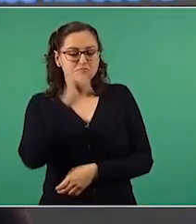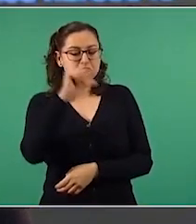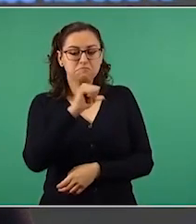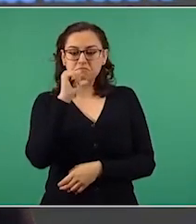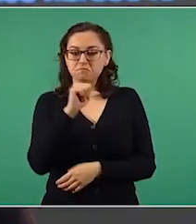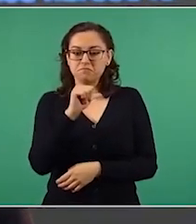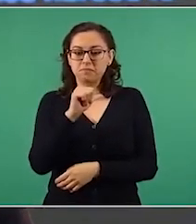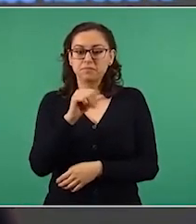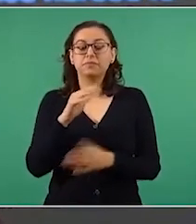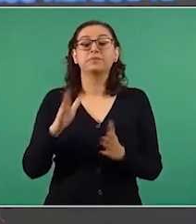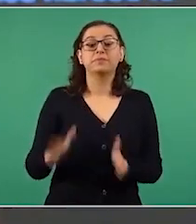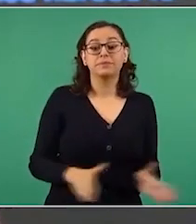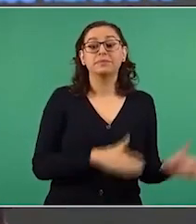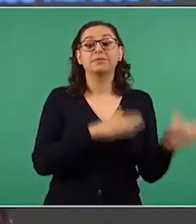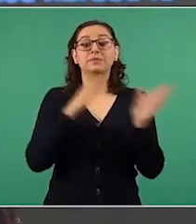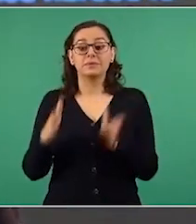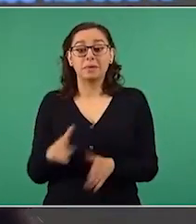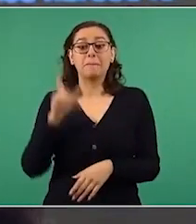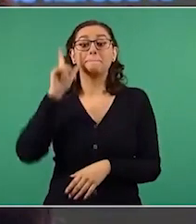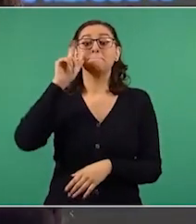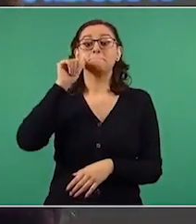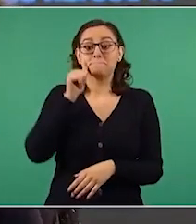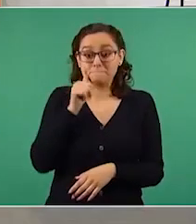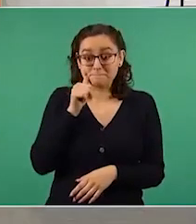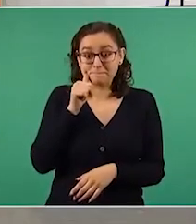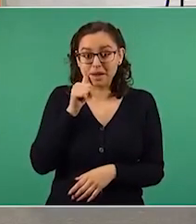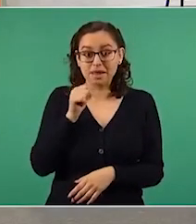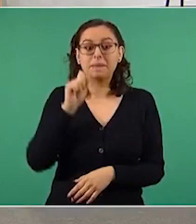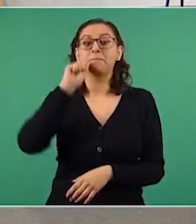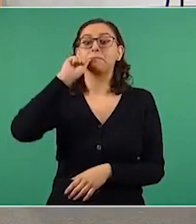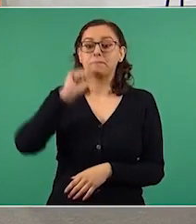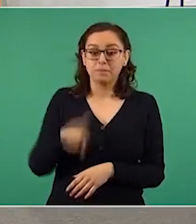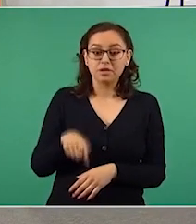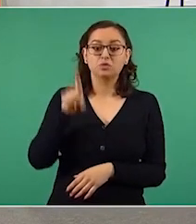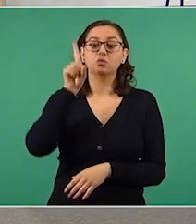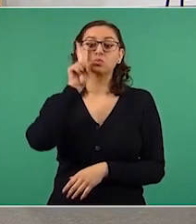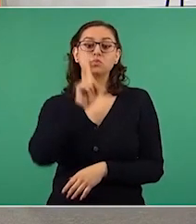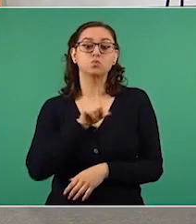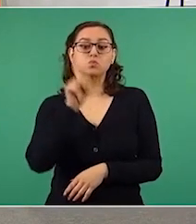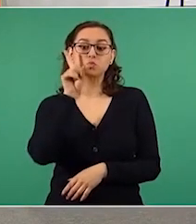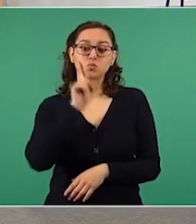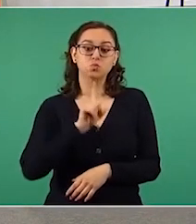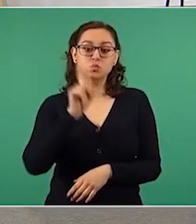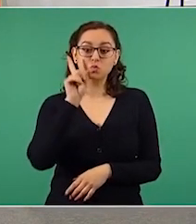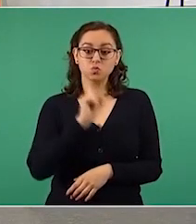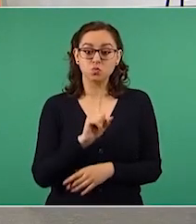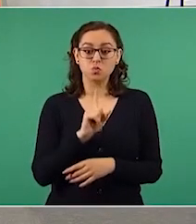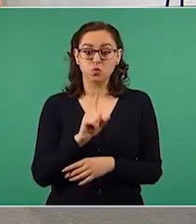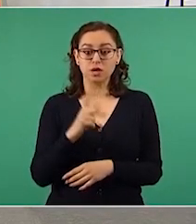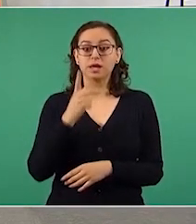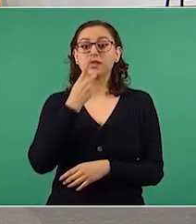salió el 26 de junio el tuit, donde pregunta qué está pasando,